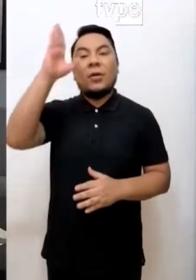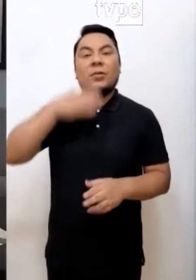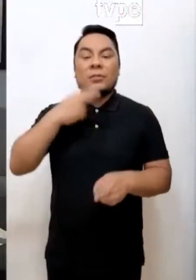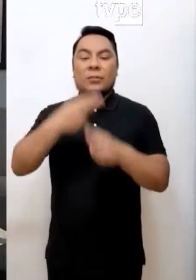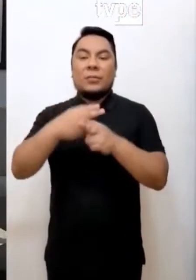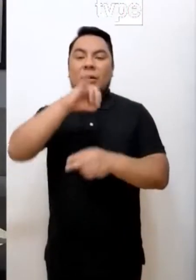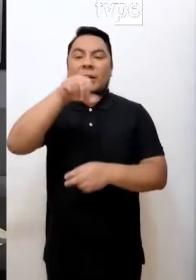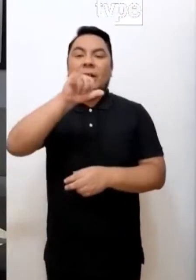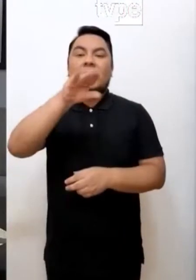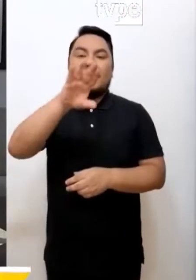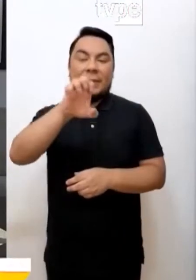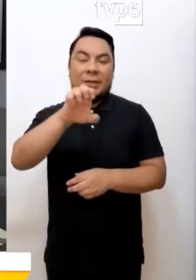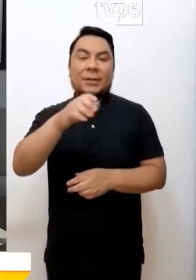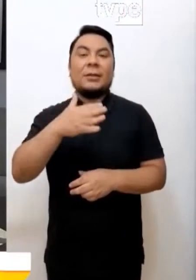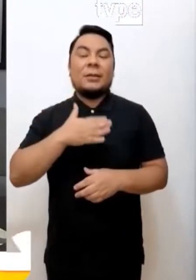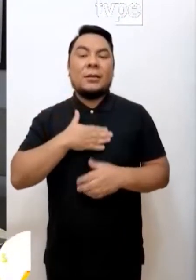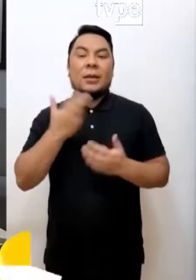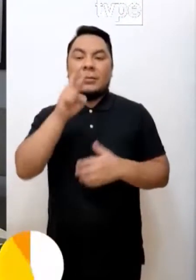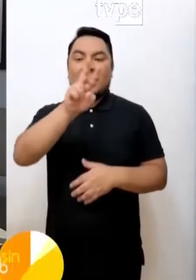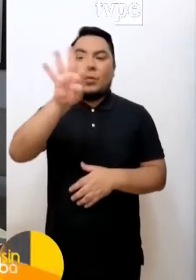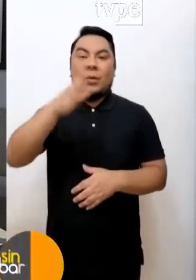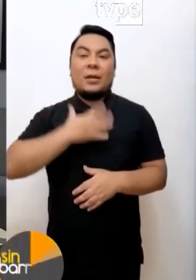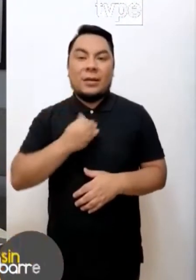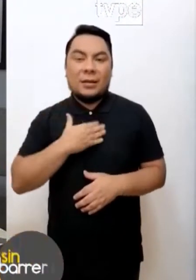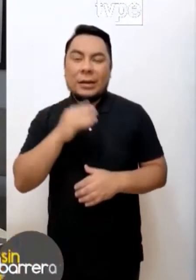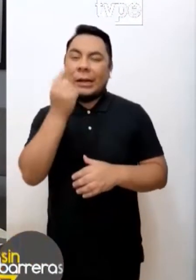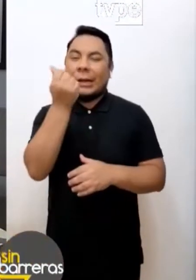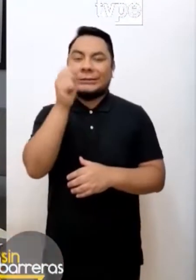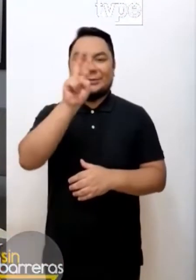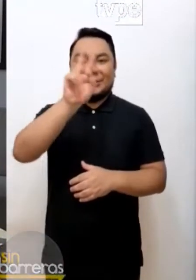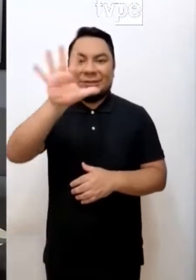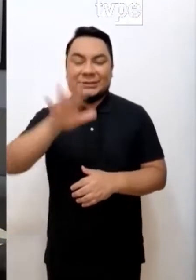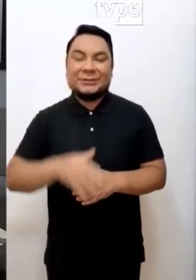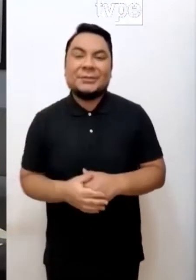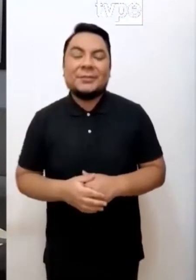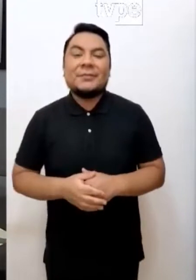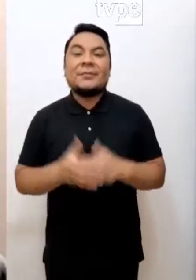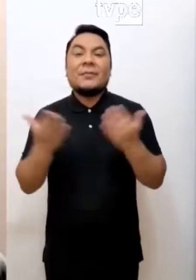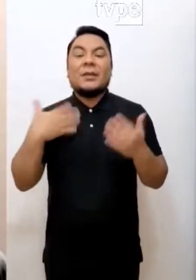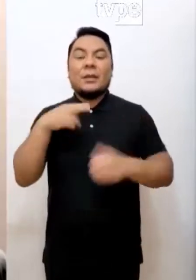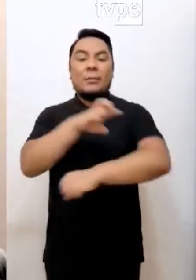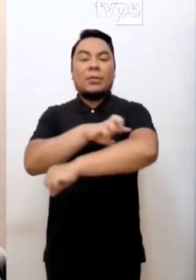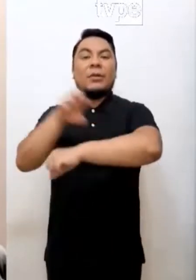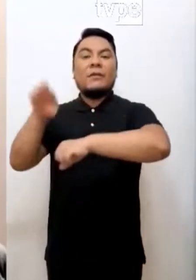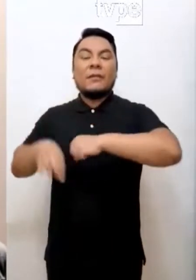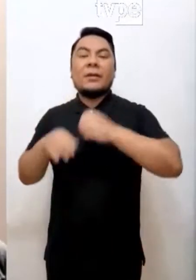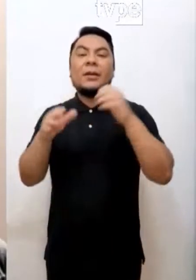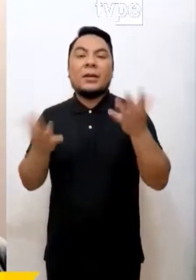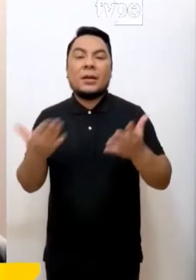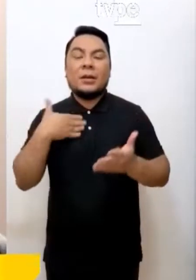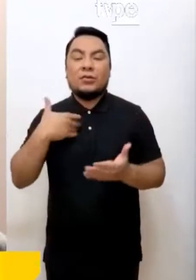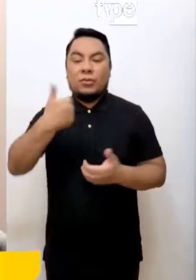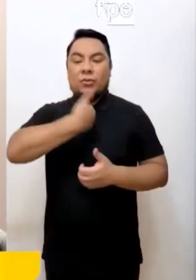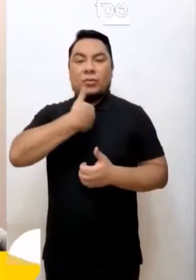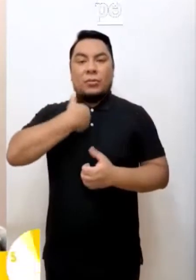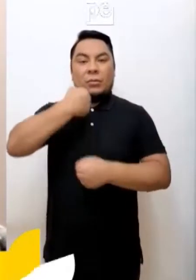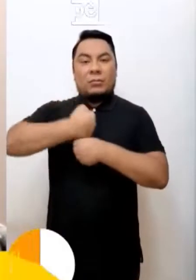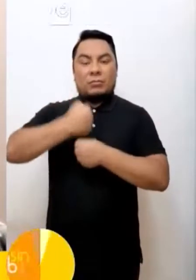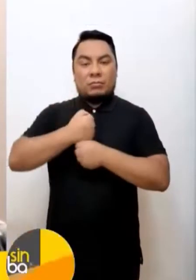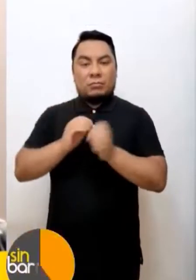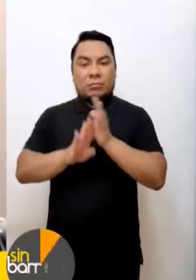Hola, mi nombre es Jaimito Cruz, tengo 24 años, casi 25. Mi profesión es ser